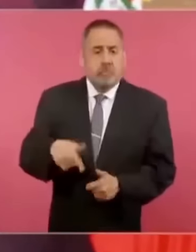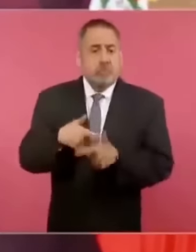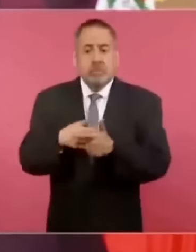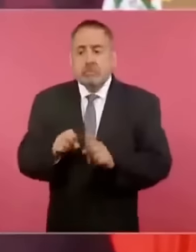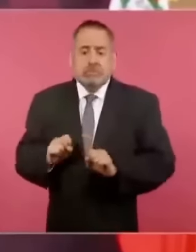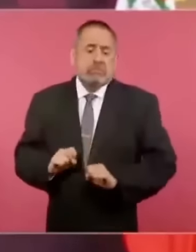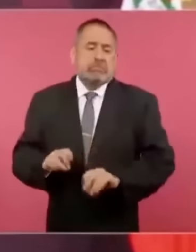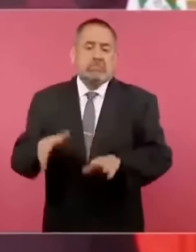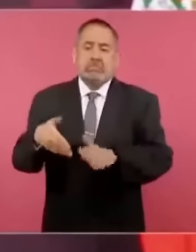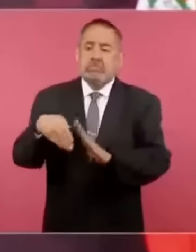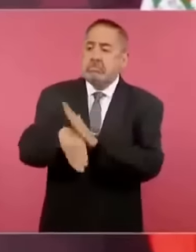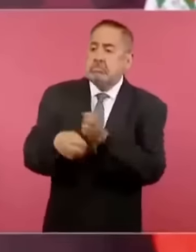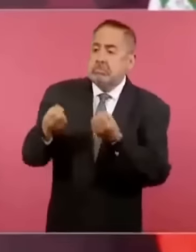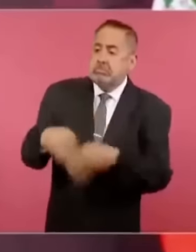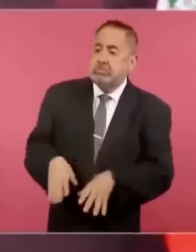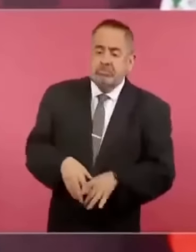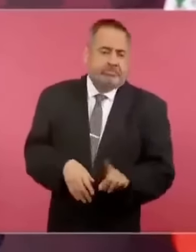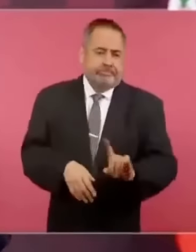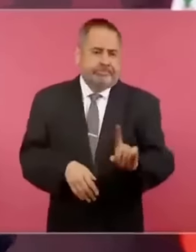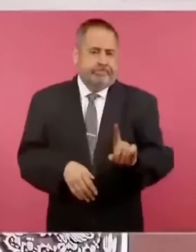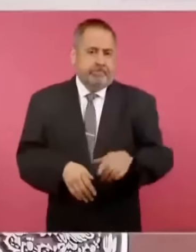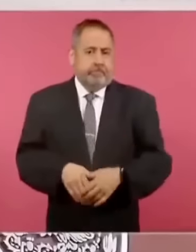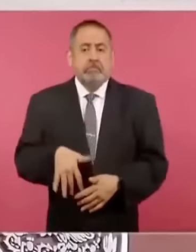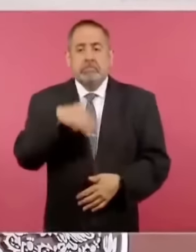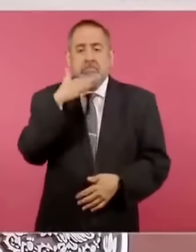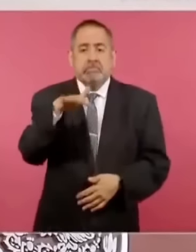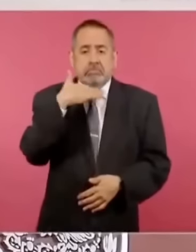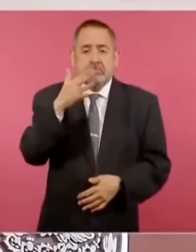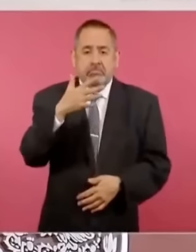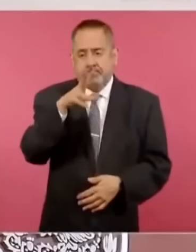la corrupción.